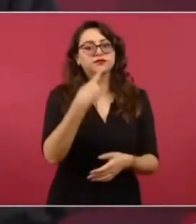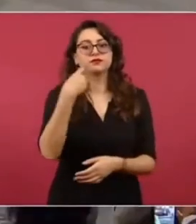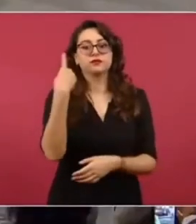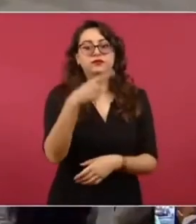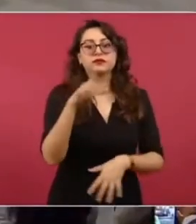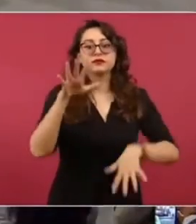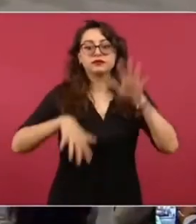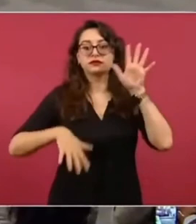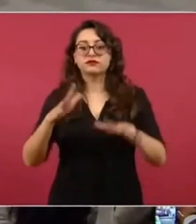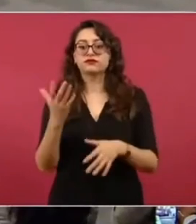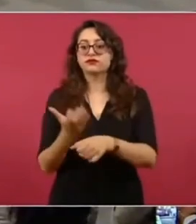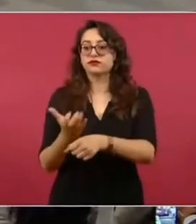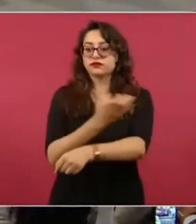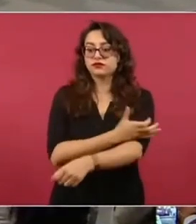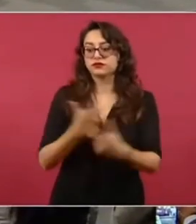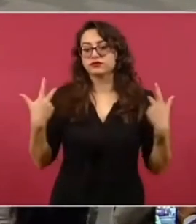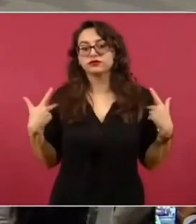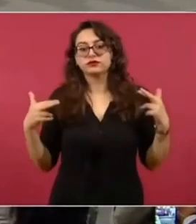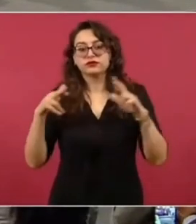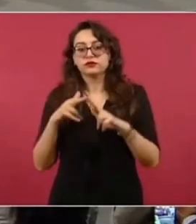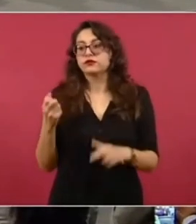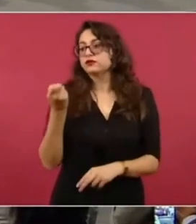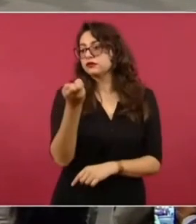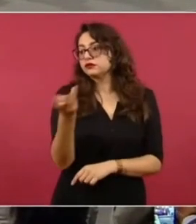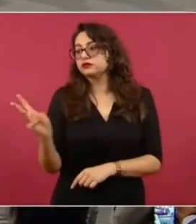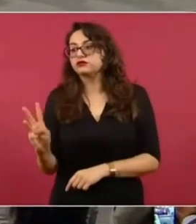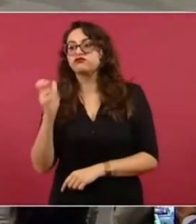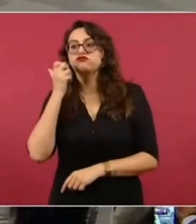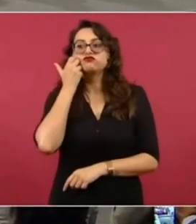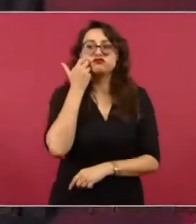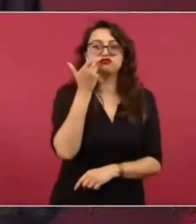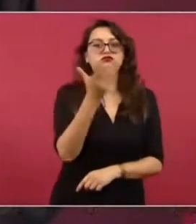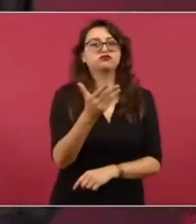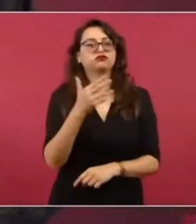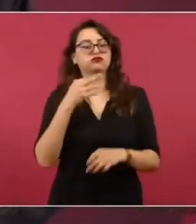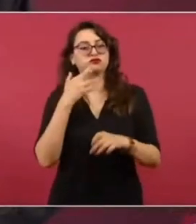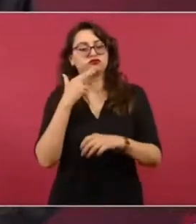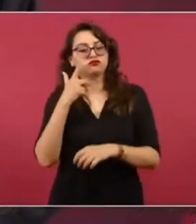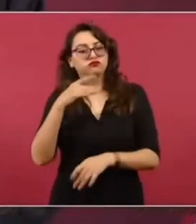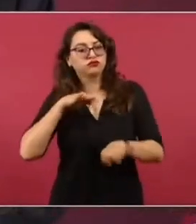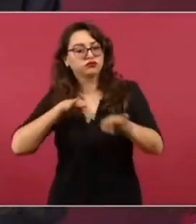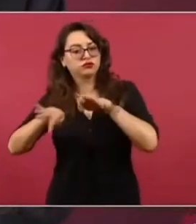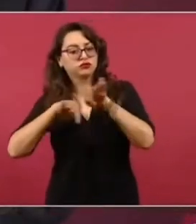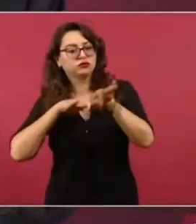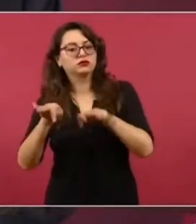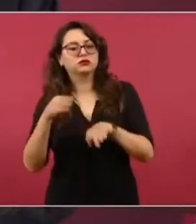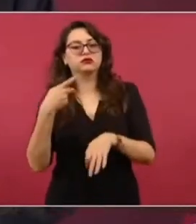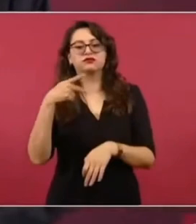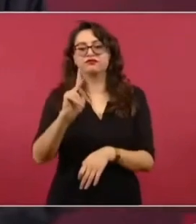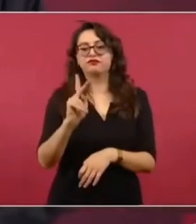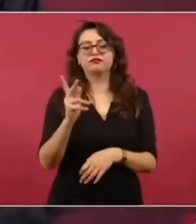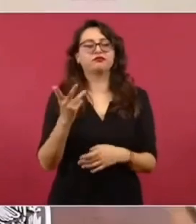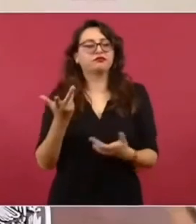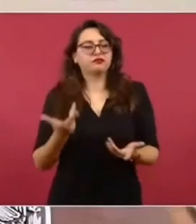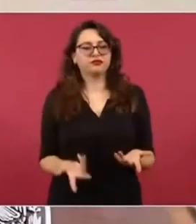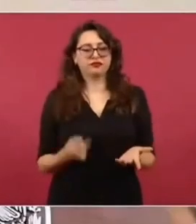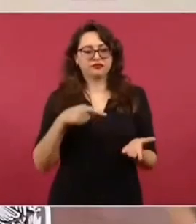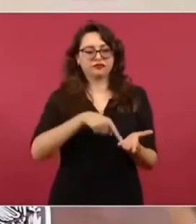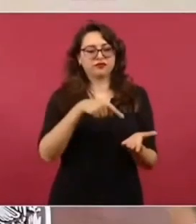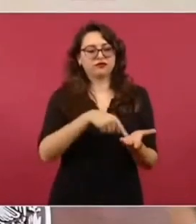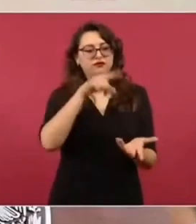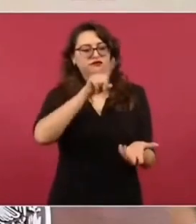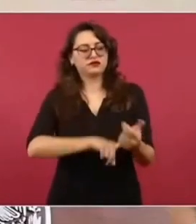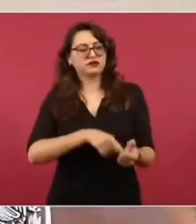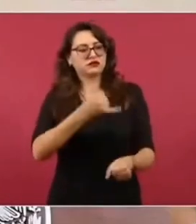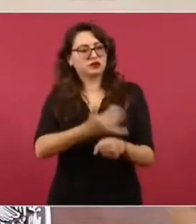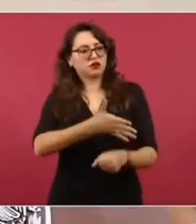administrativas que no son responsabilidad de ellos. No queremos desorden. Apelamos a la justicia para